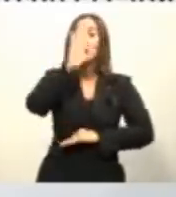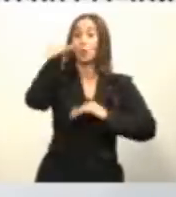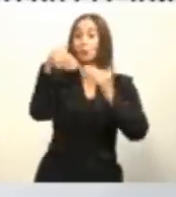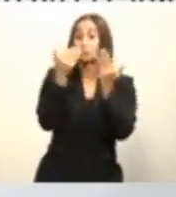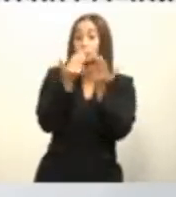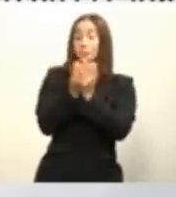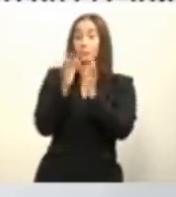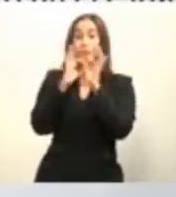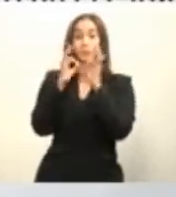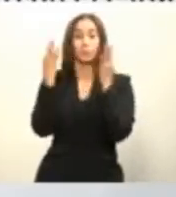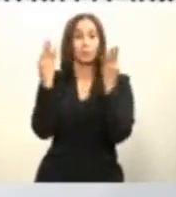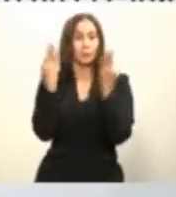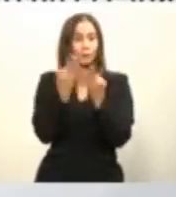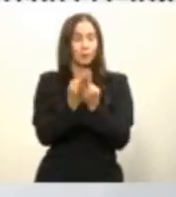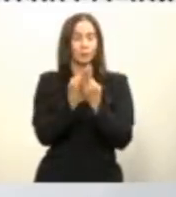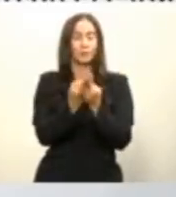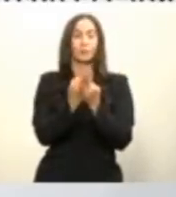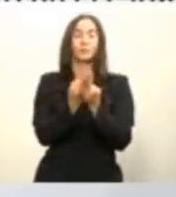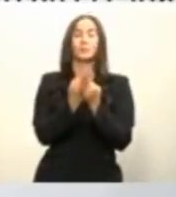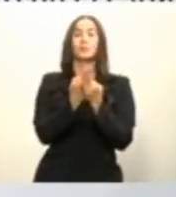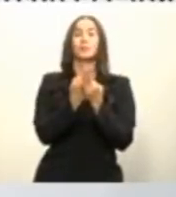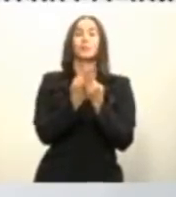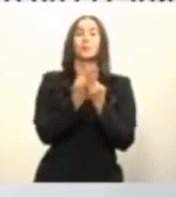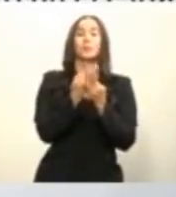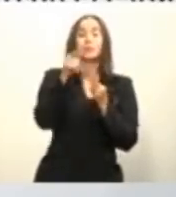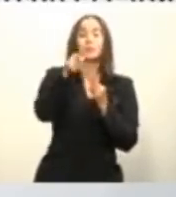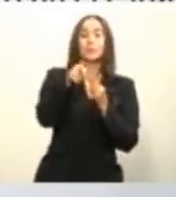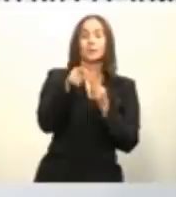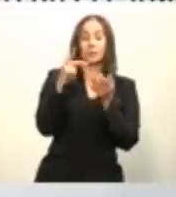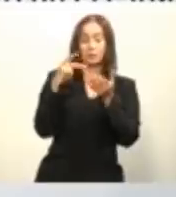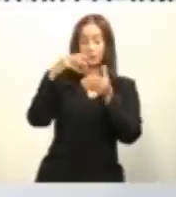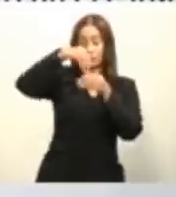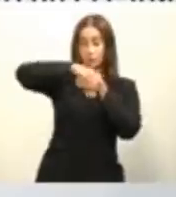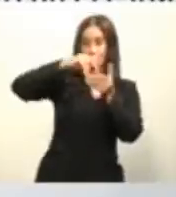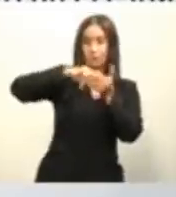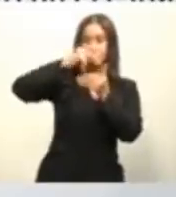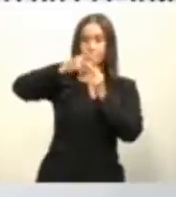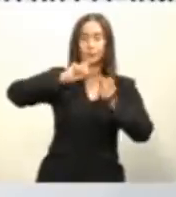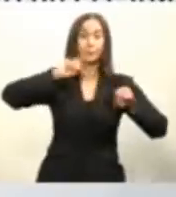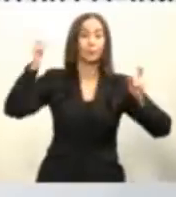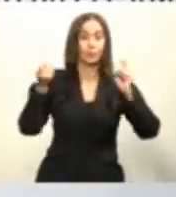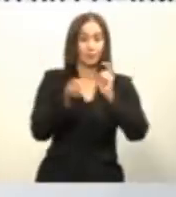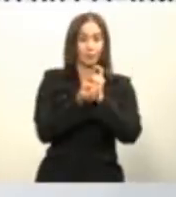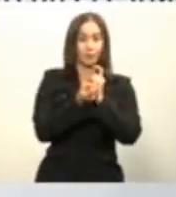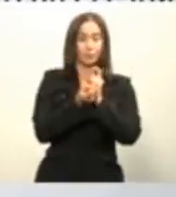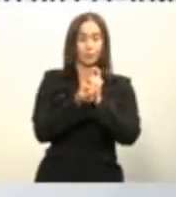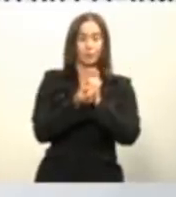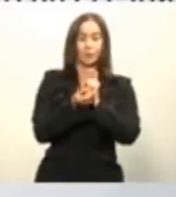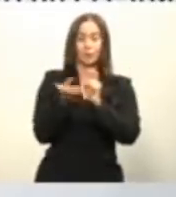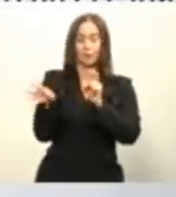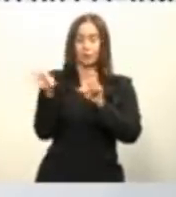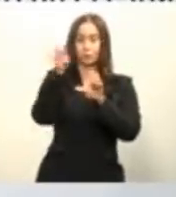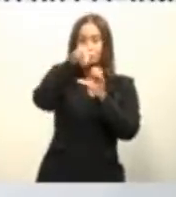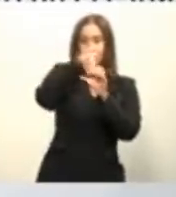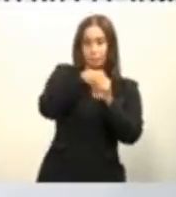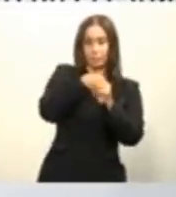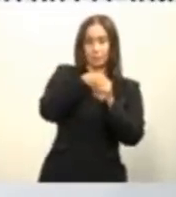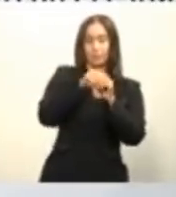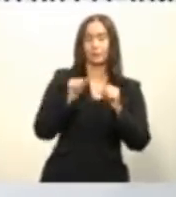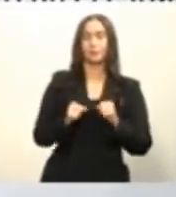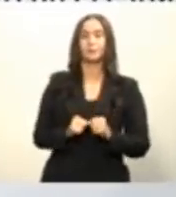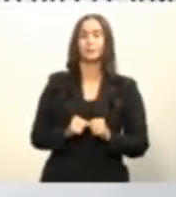las familias absolutamente todas las familias que entren dentro del plan de transformaciones y renovación urbana quedarán incluida en el proyecto